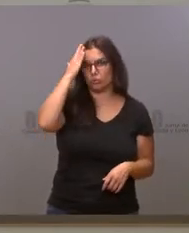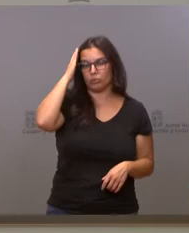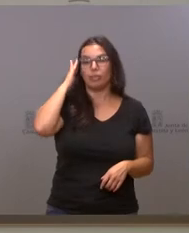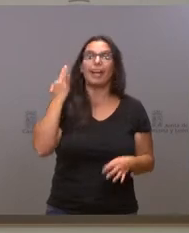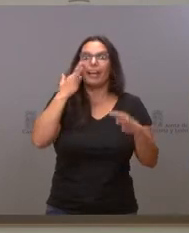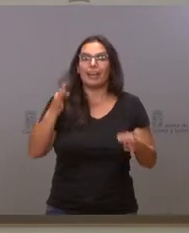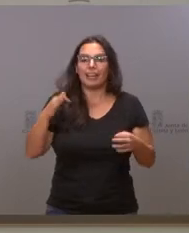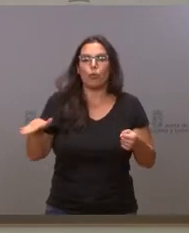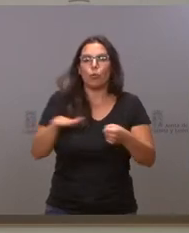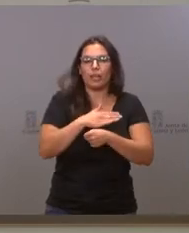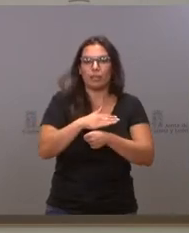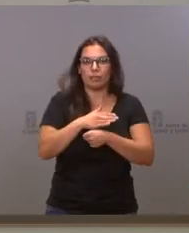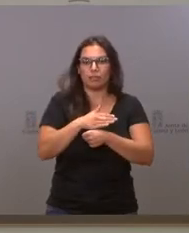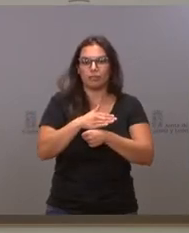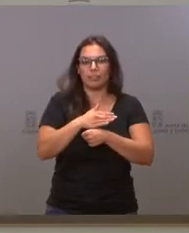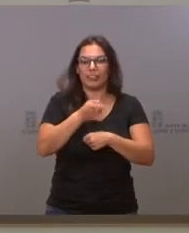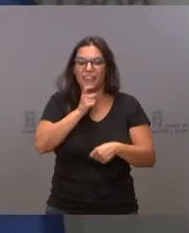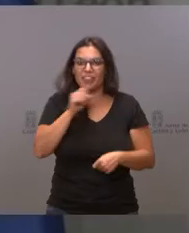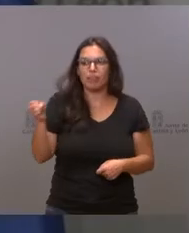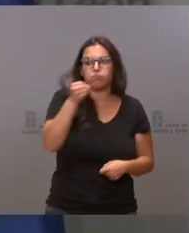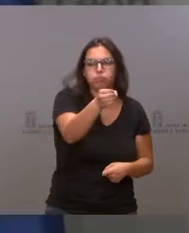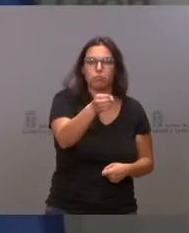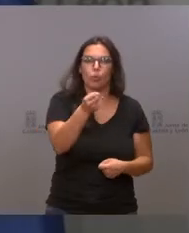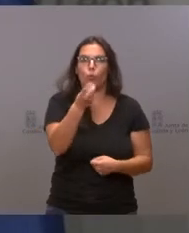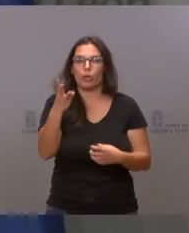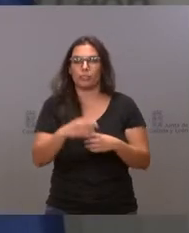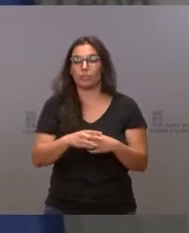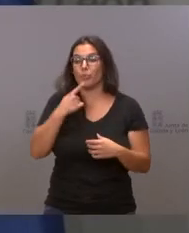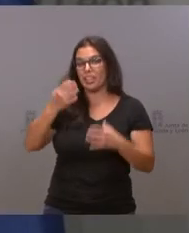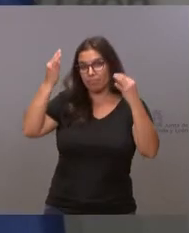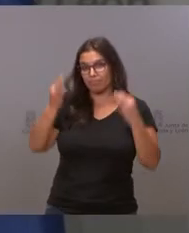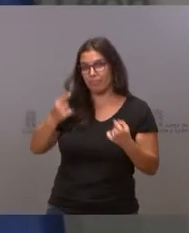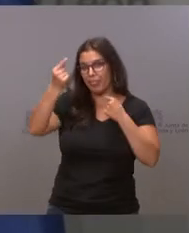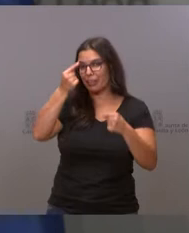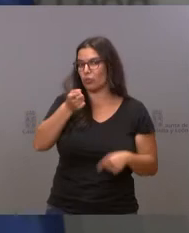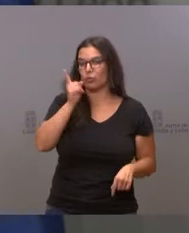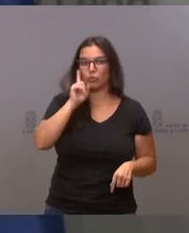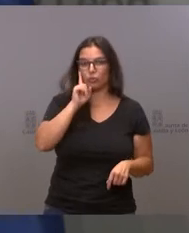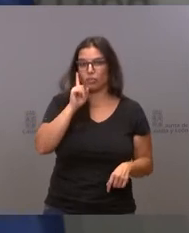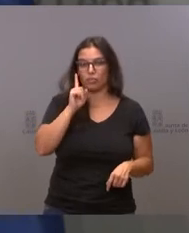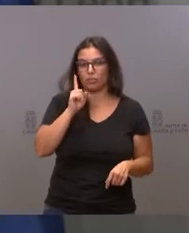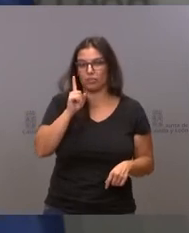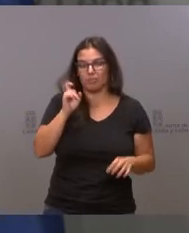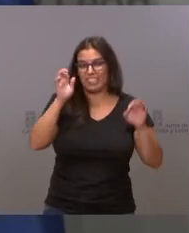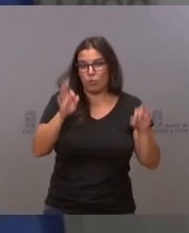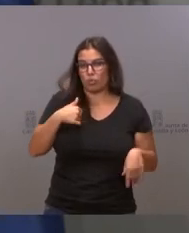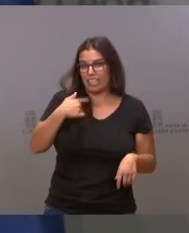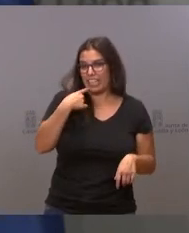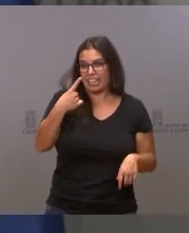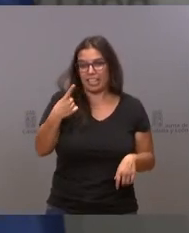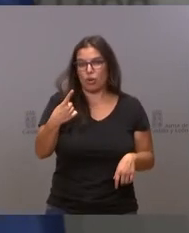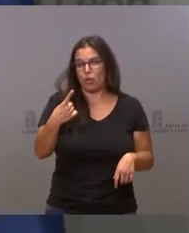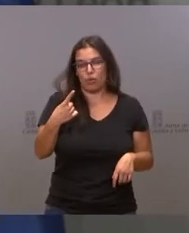cobertura, más o menos cuántas. Pues no se lo puedo decir con exactitud. Creo que si le dijera una cifra casi seguro que me